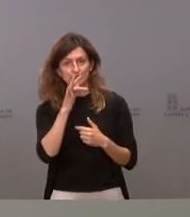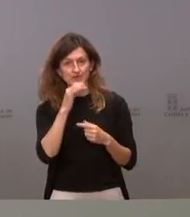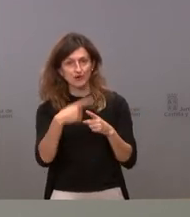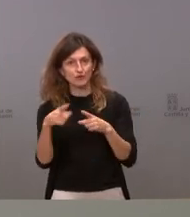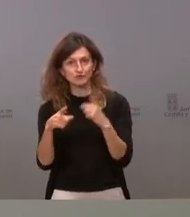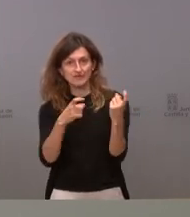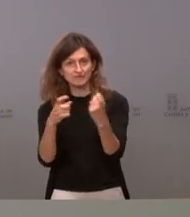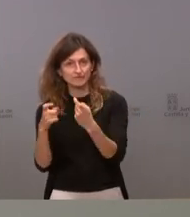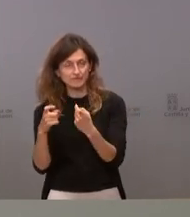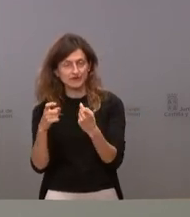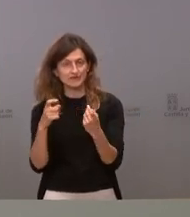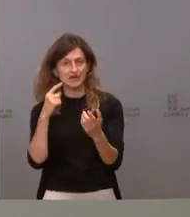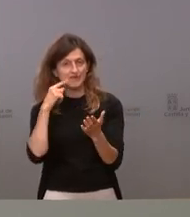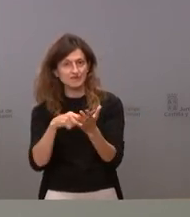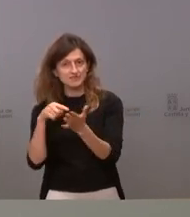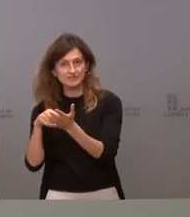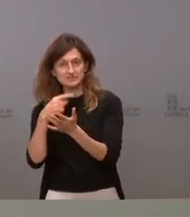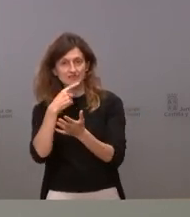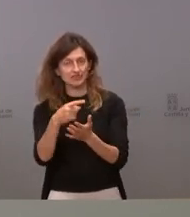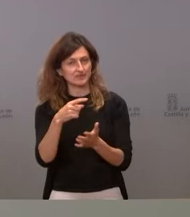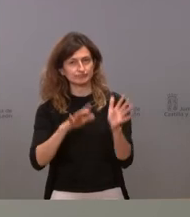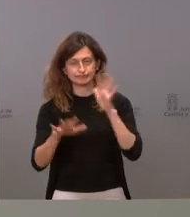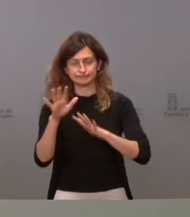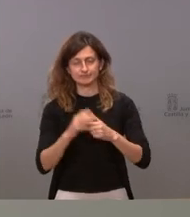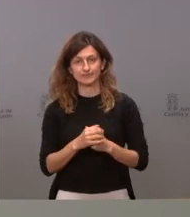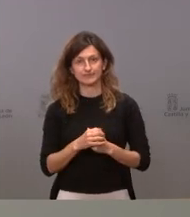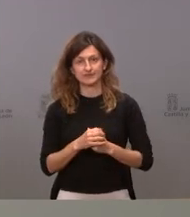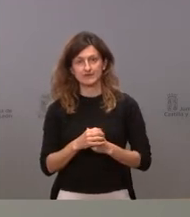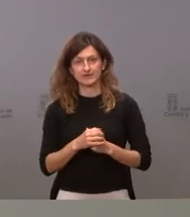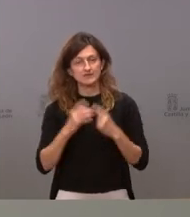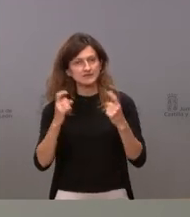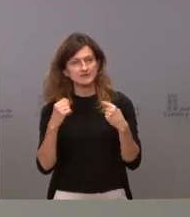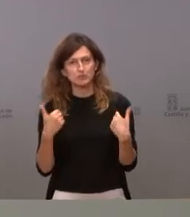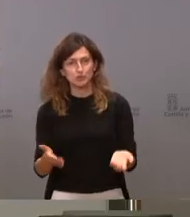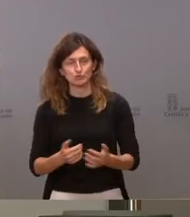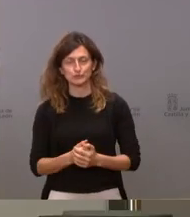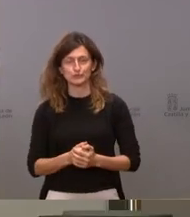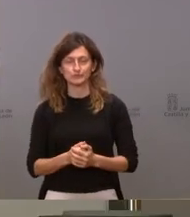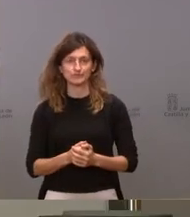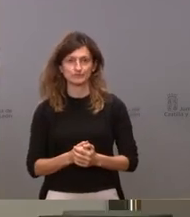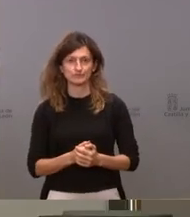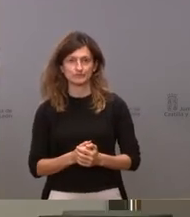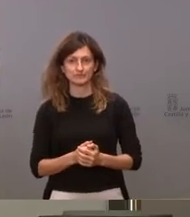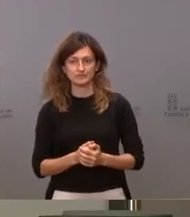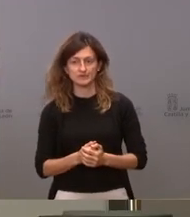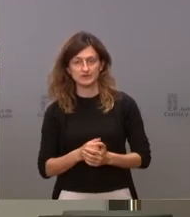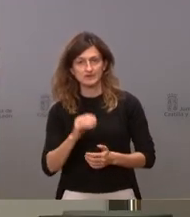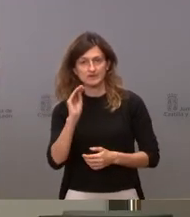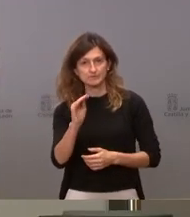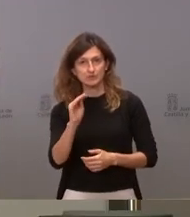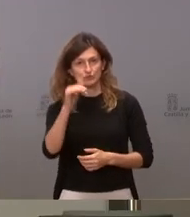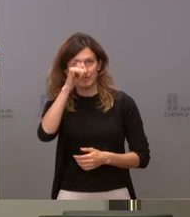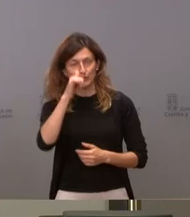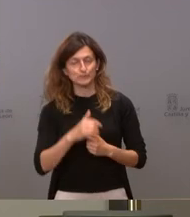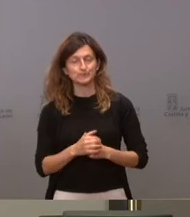y determinar ahora una fecha es complejo pero vamos le daremos toda la agilidad posible Sí buenos días de nuevo ha